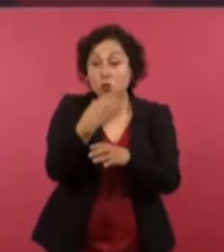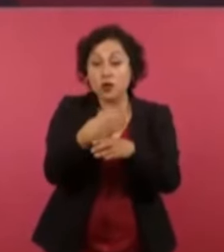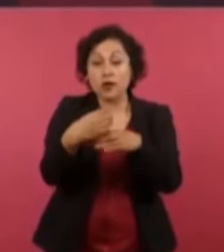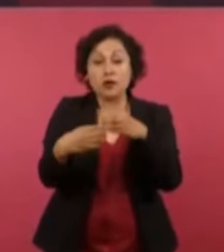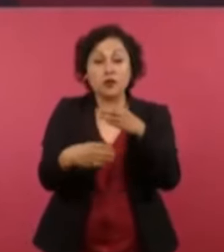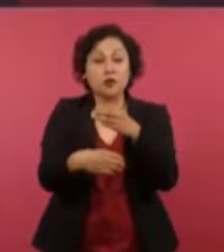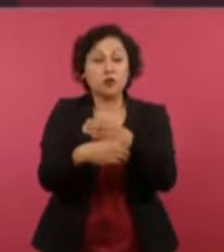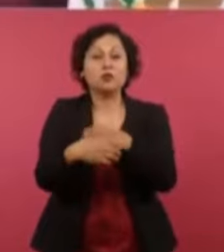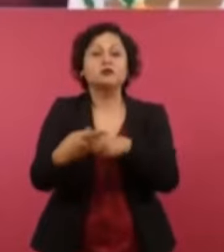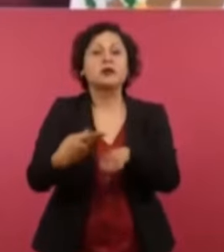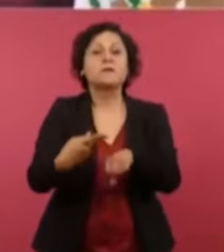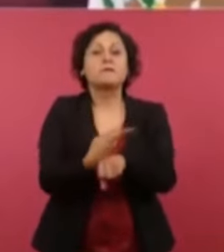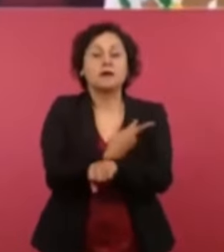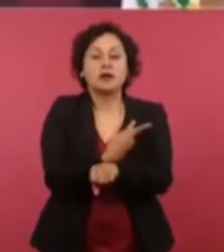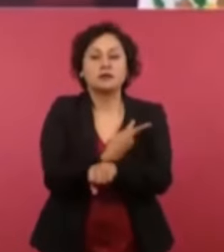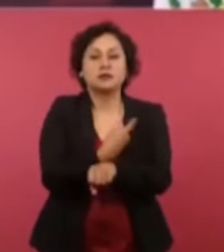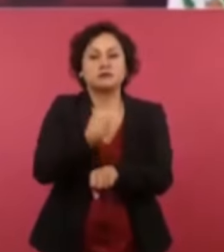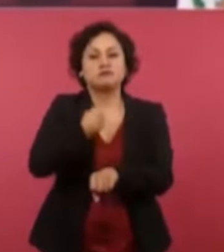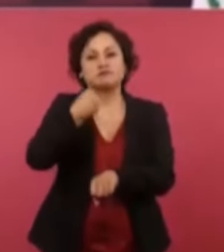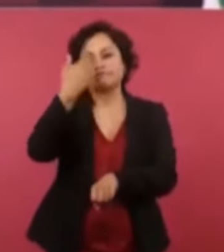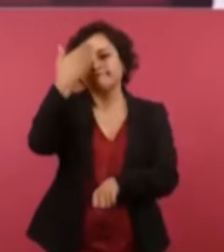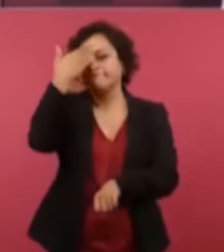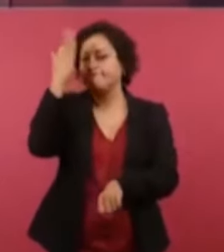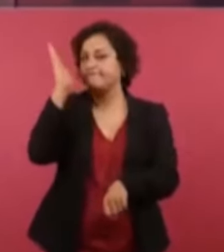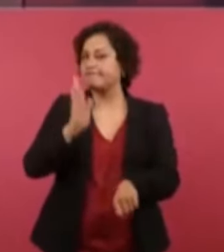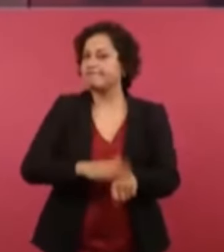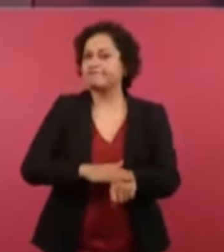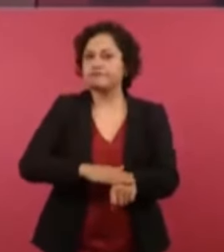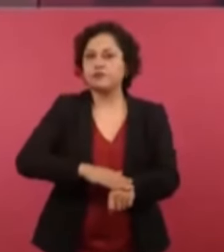que no se me va a olvidar